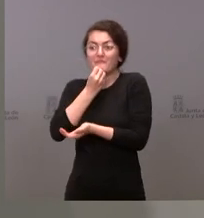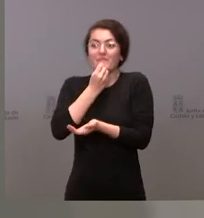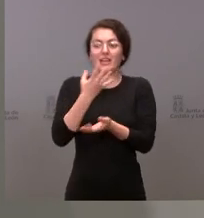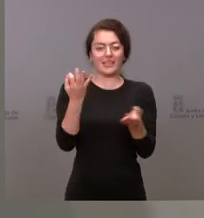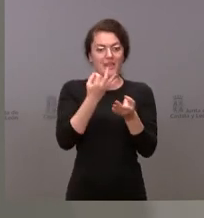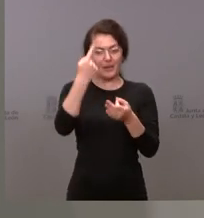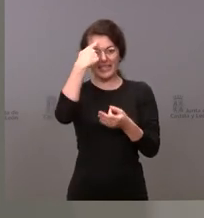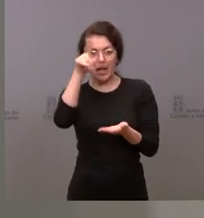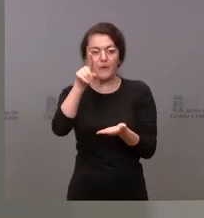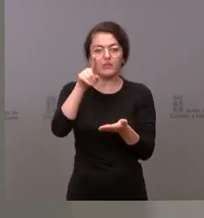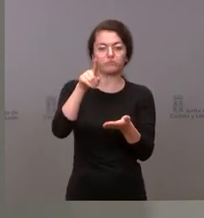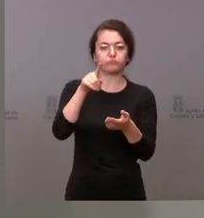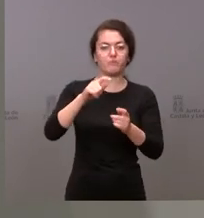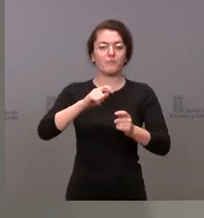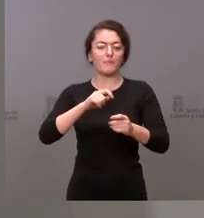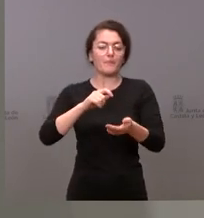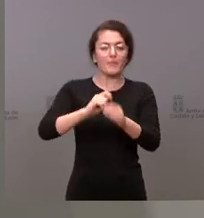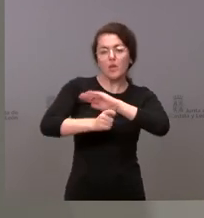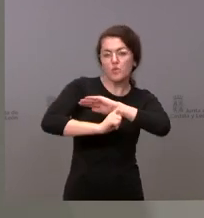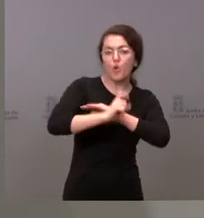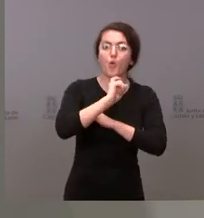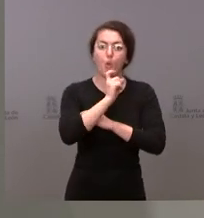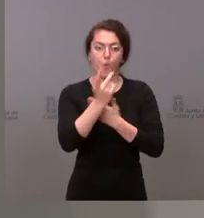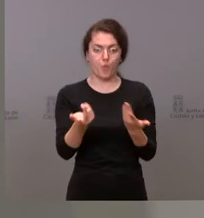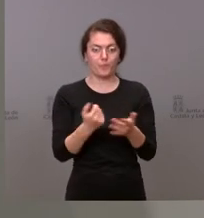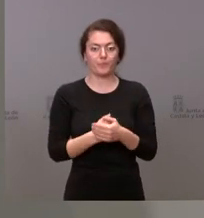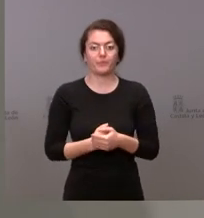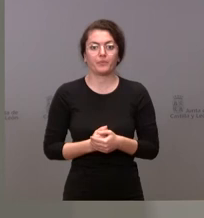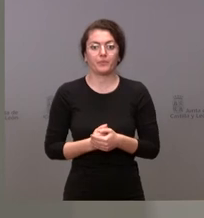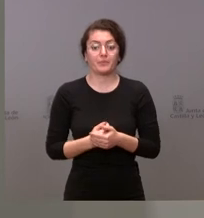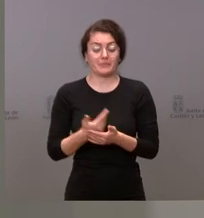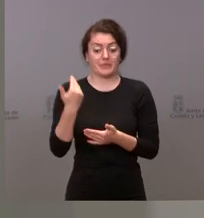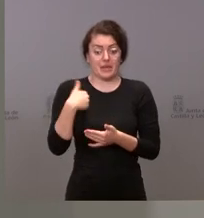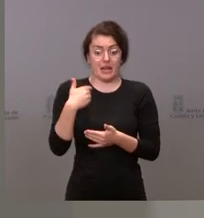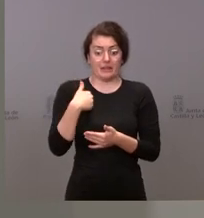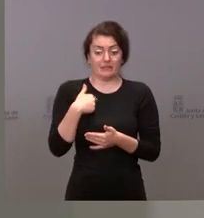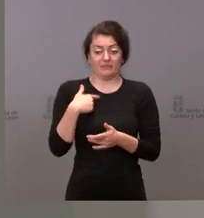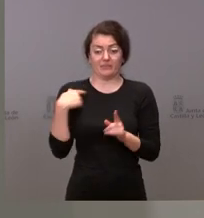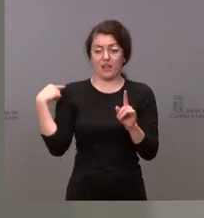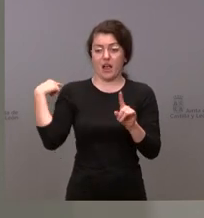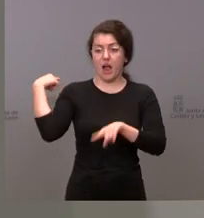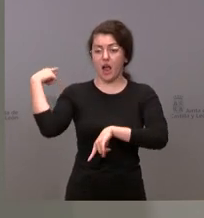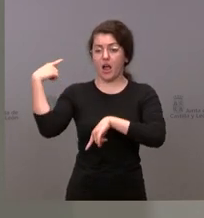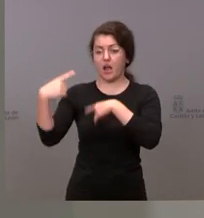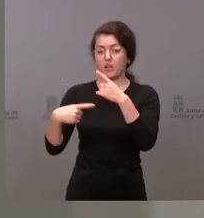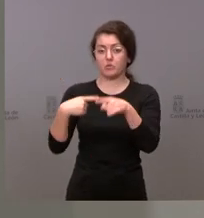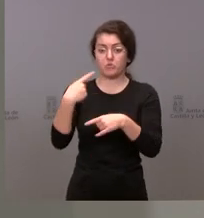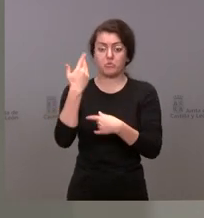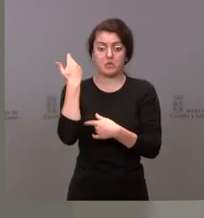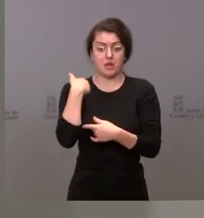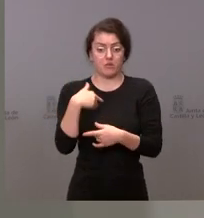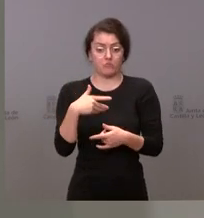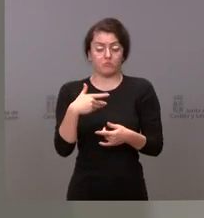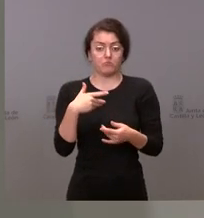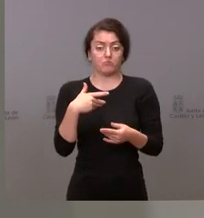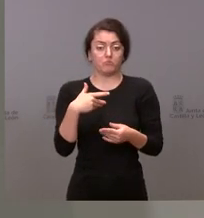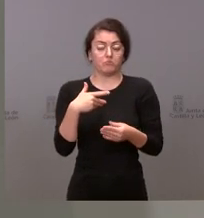y yo creo que eso es lo que vamos lo que hemos tratado a lo largo de estos años y creo que es lo que es bueno para